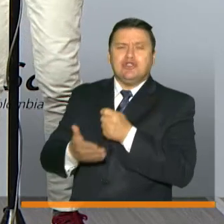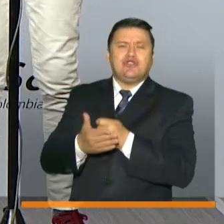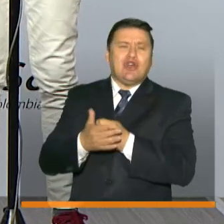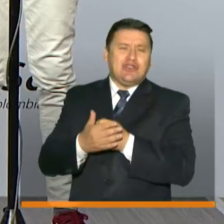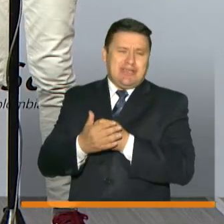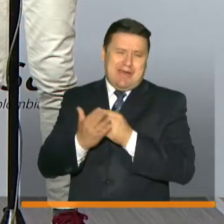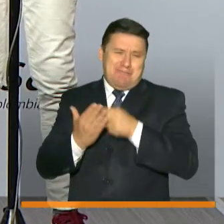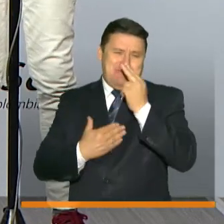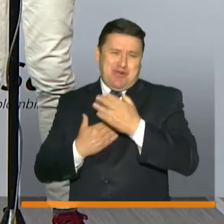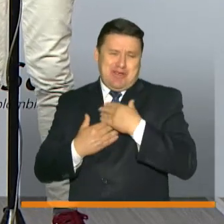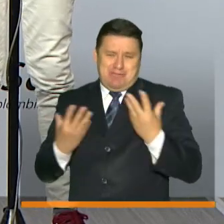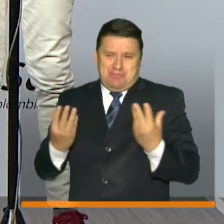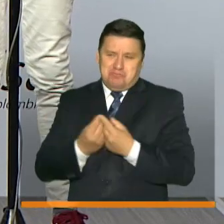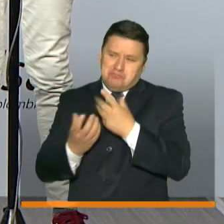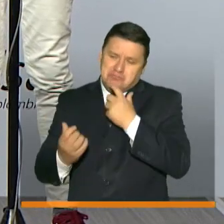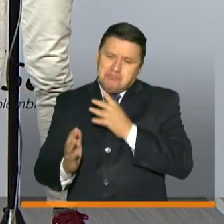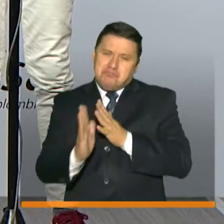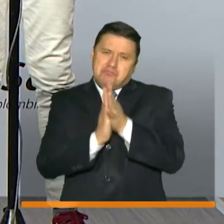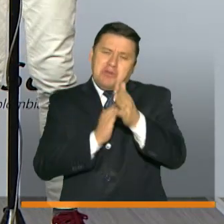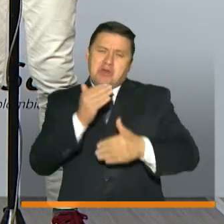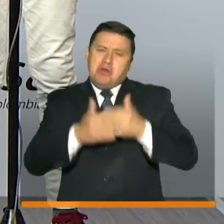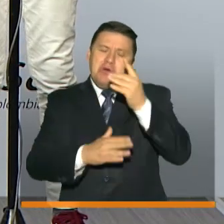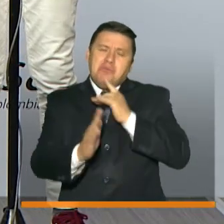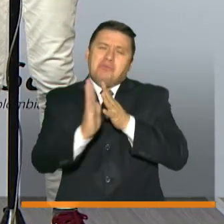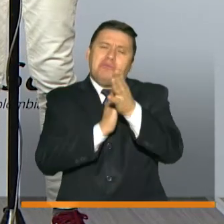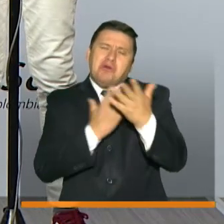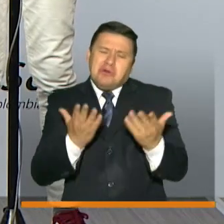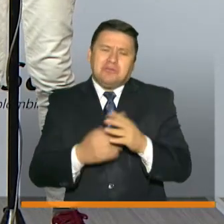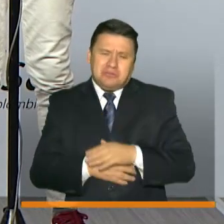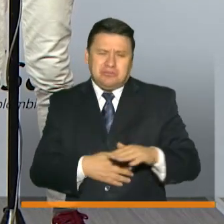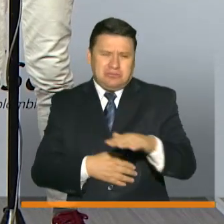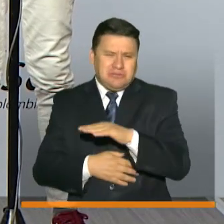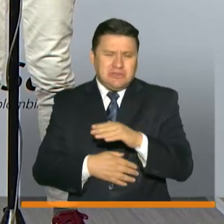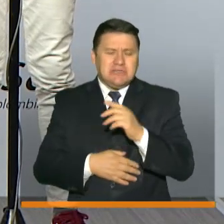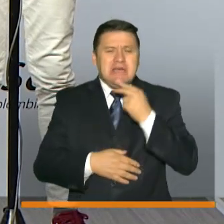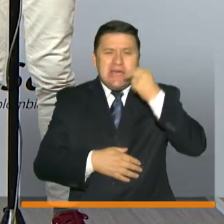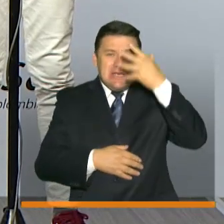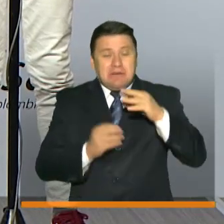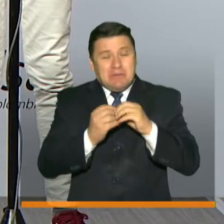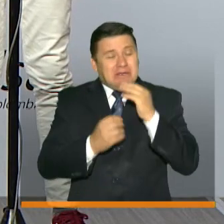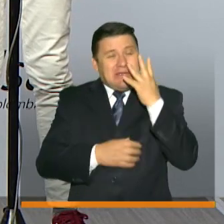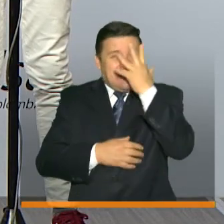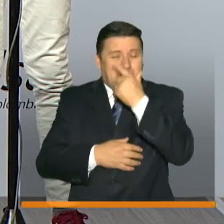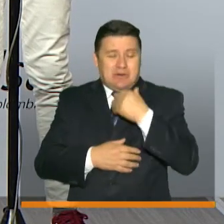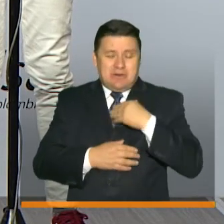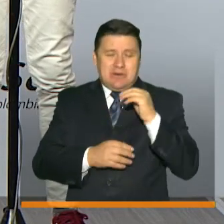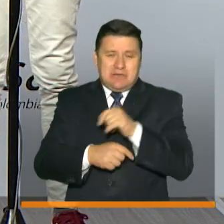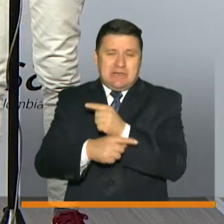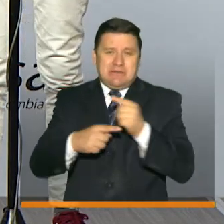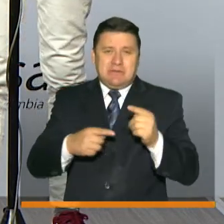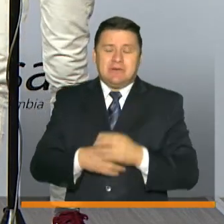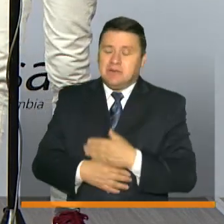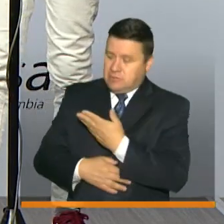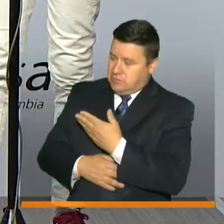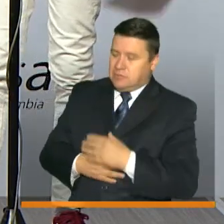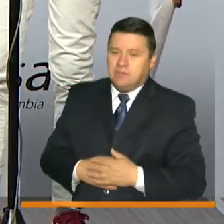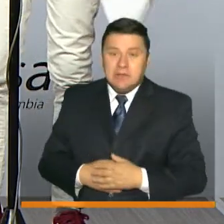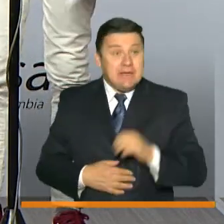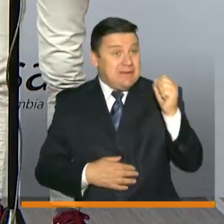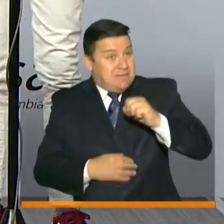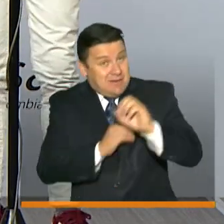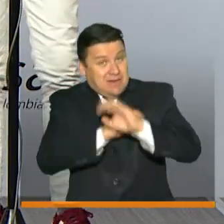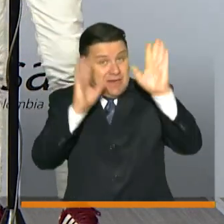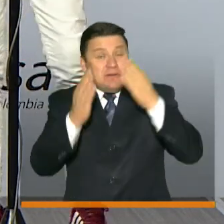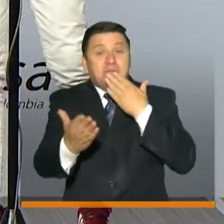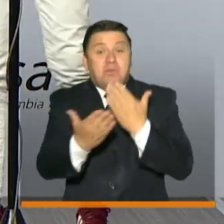en este proyecto, quien quiere comenzar a contarles esa parte de las historias maravillosas que hemos seguido esta semana. Caro. Claro que